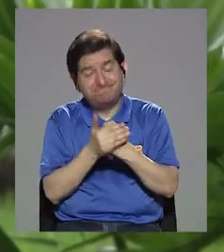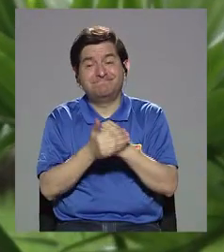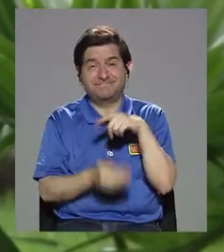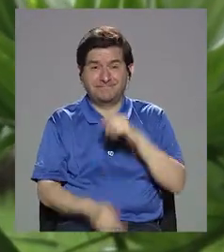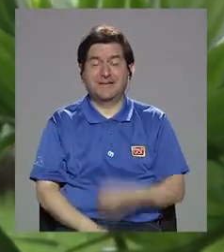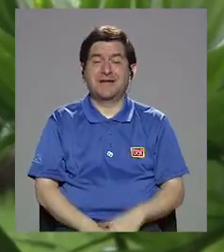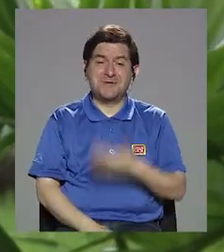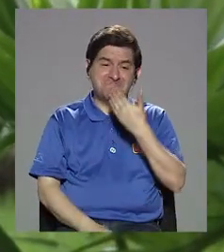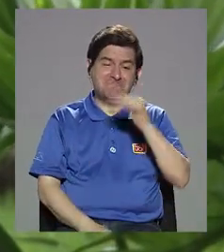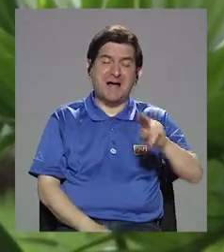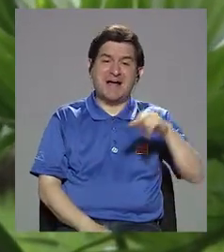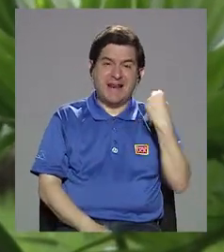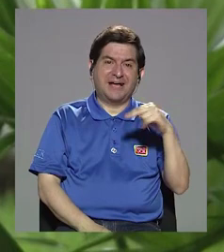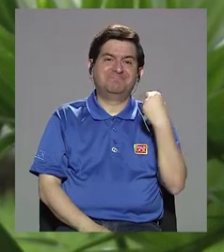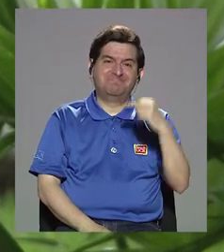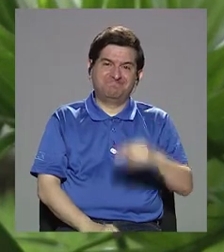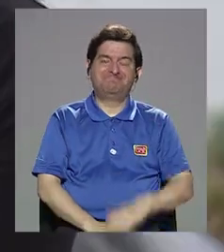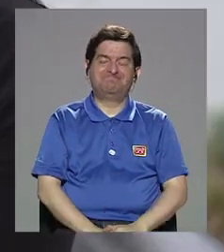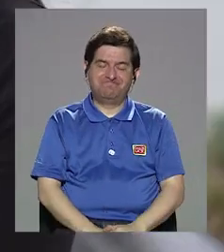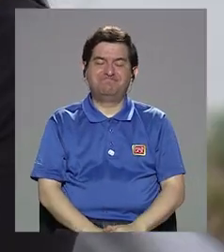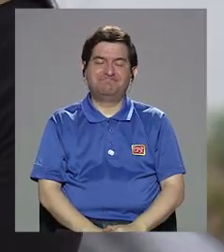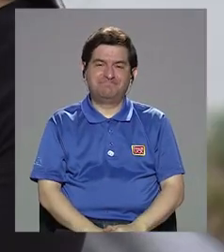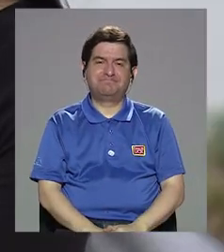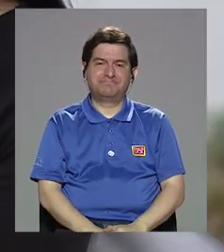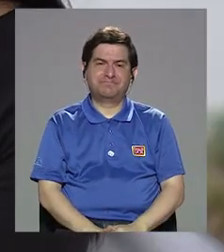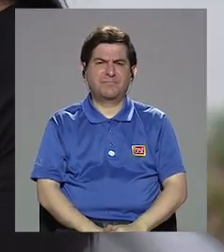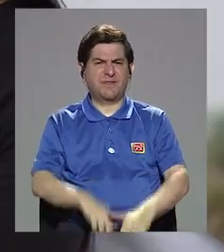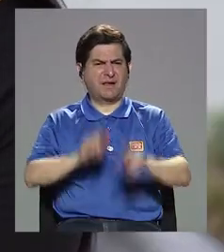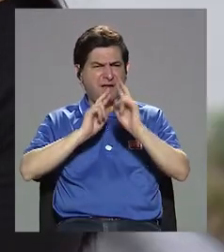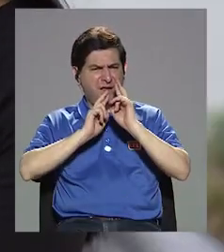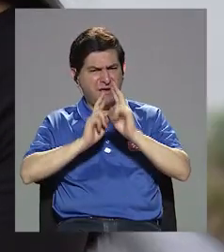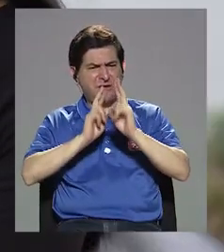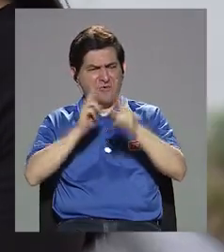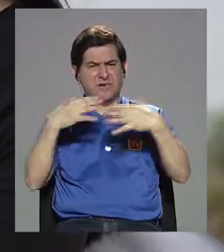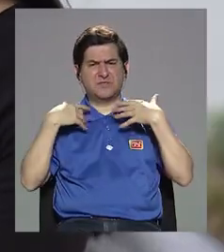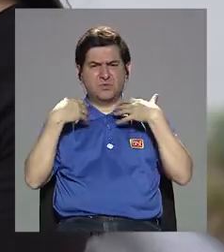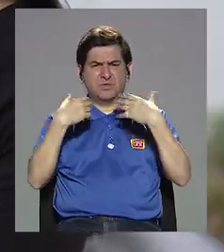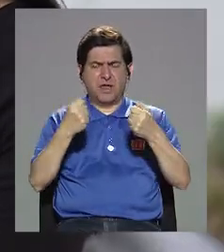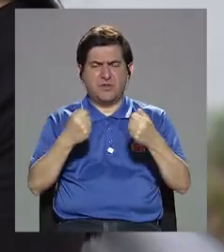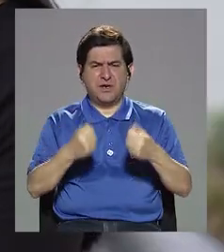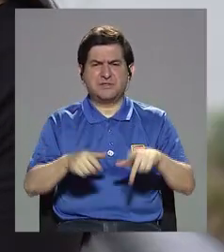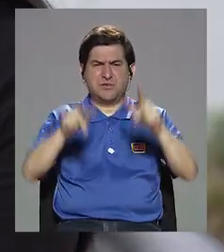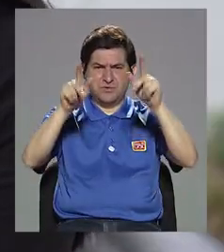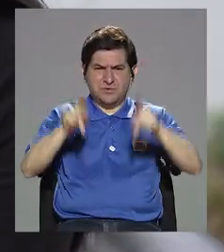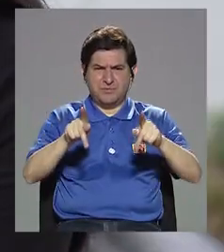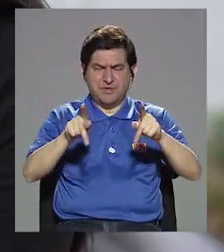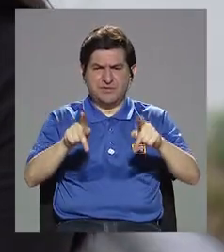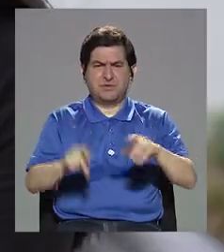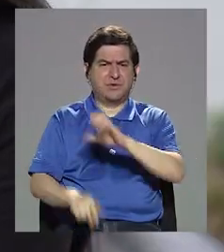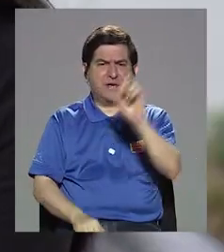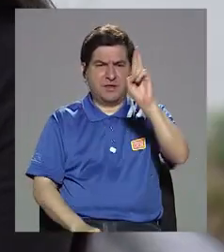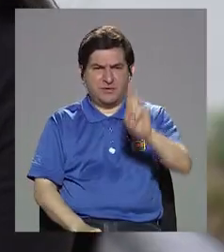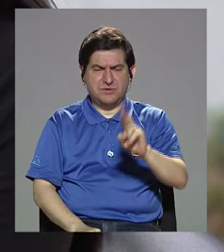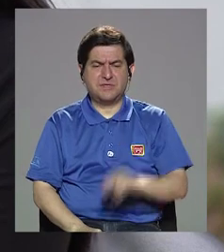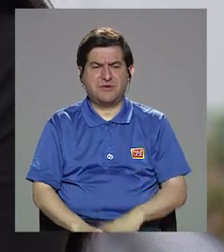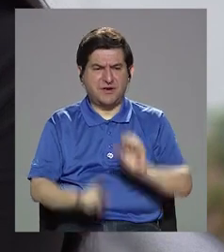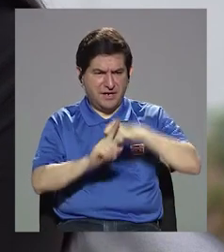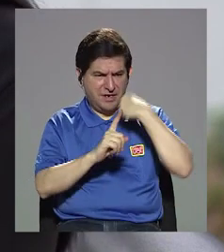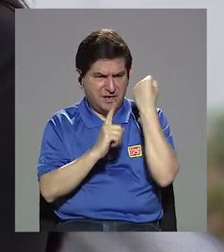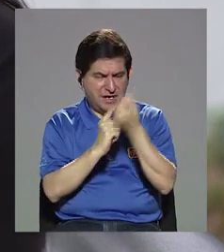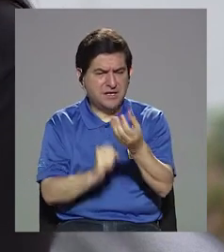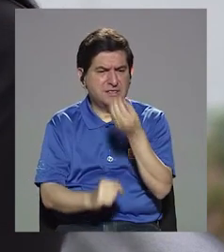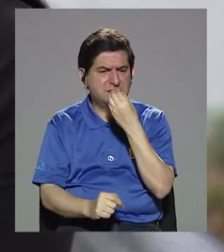Desafortunadamente, es una mala noticia. ¿Qué resultados en la salud del costarricense se están viendo a partir de este tipo de